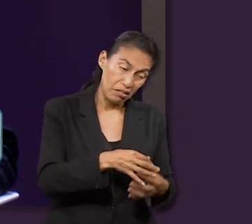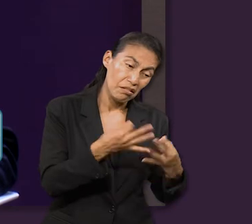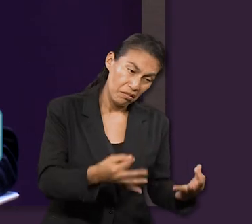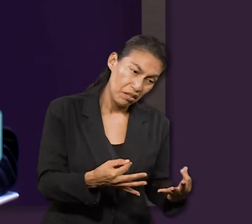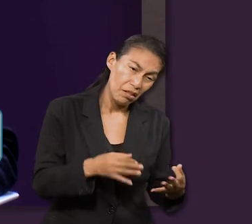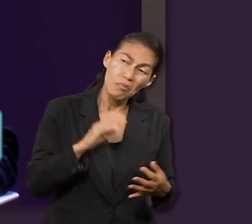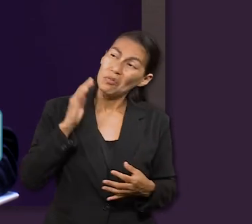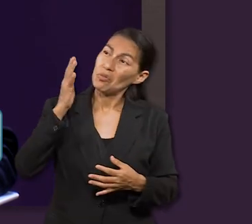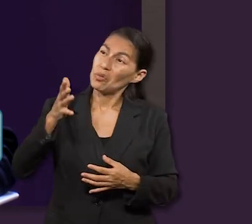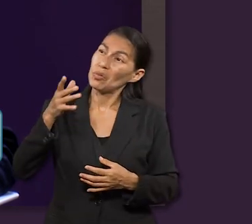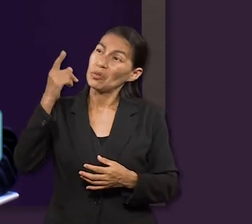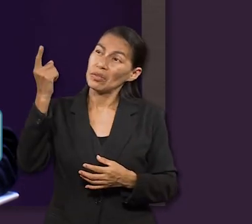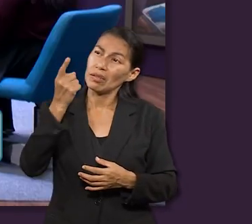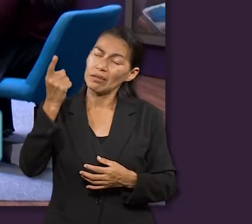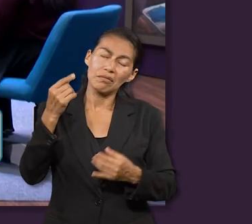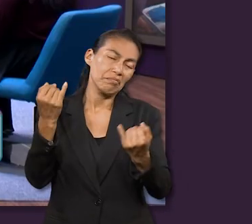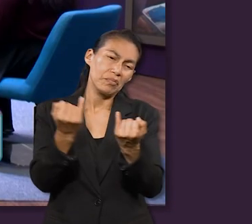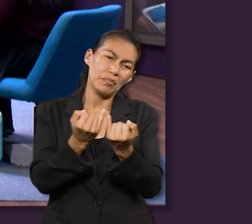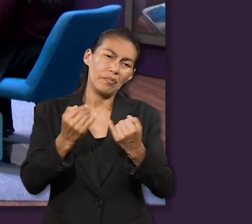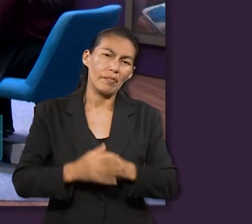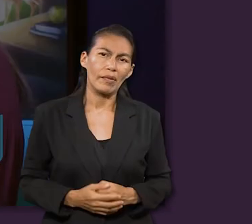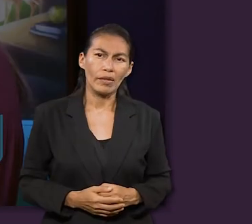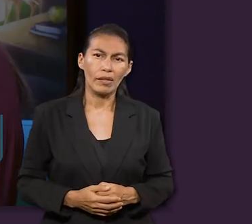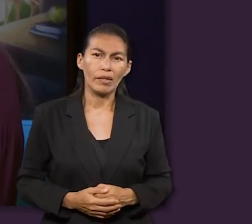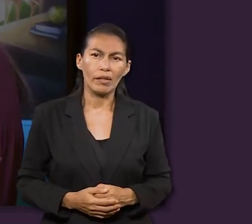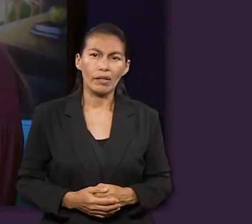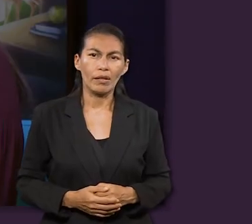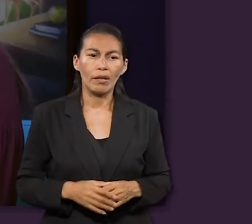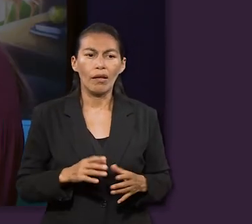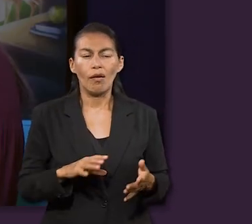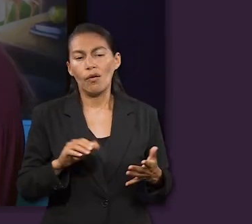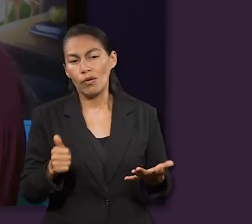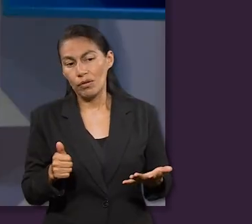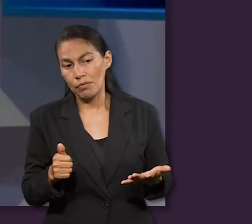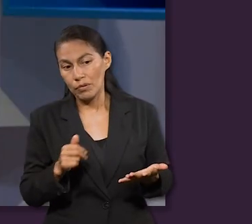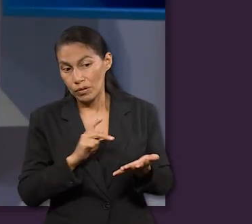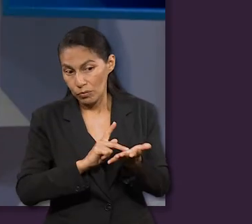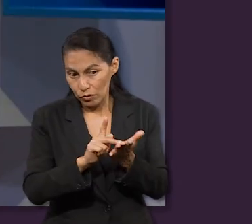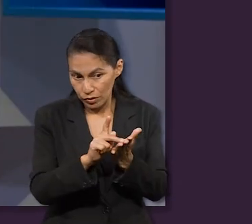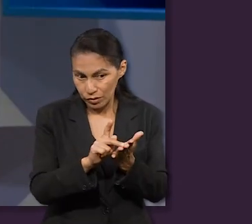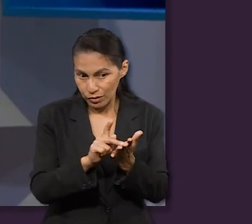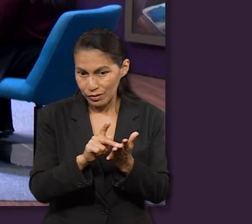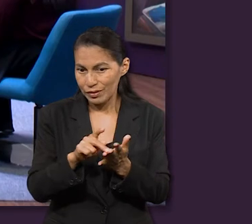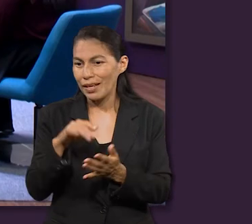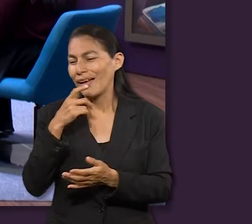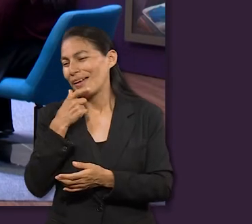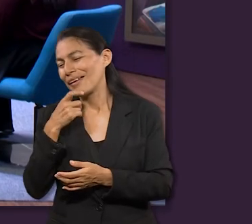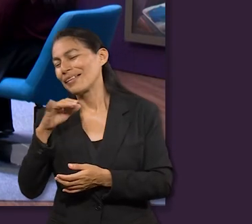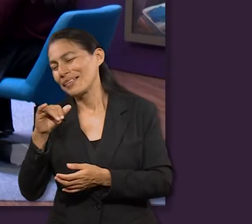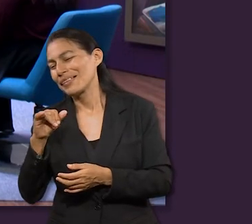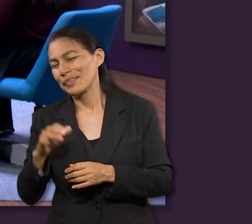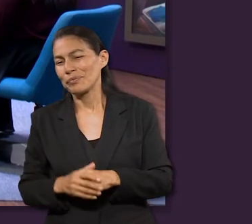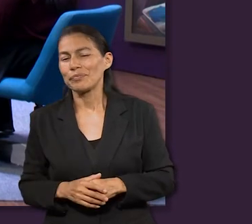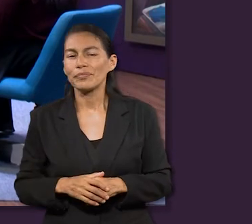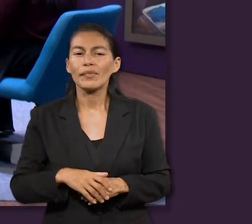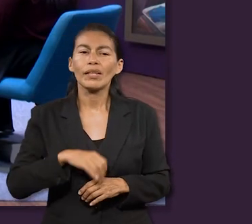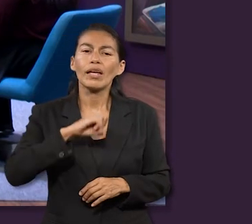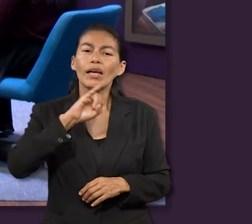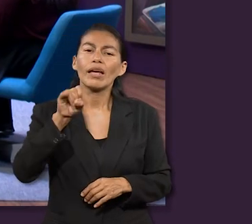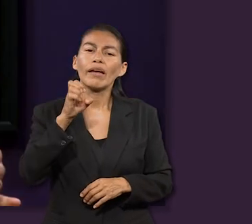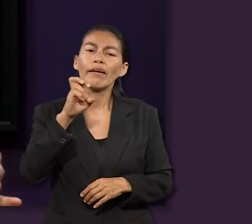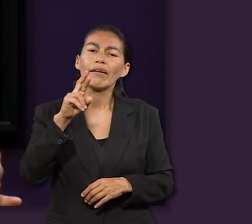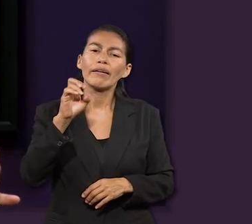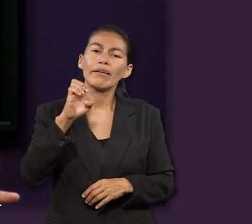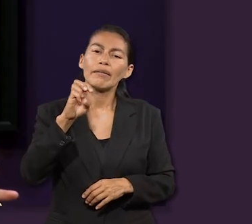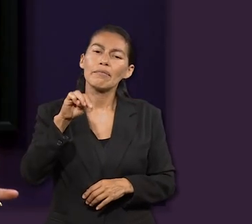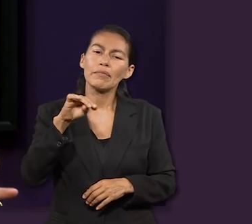gracias. Y en cuestión del crisol. De la purificación. Así es. es otra de las facetas. En Jeremías 9,